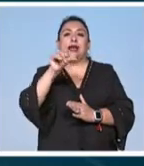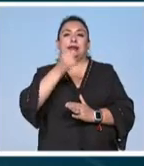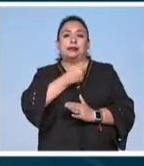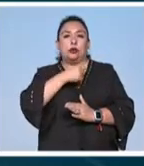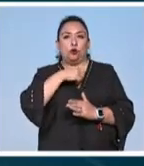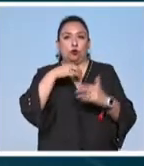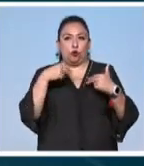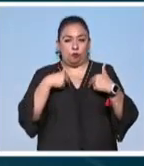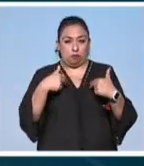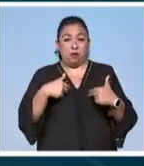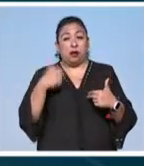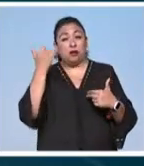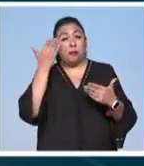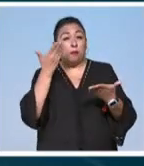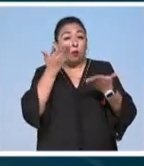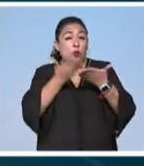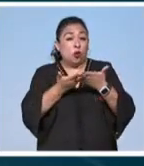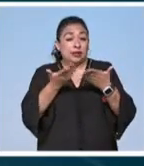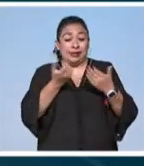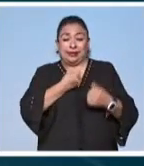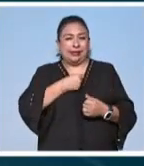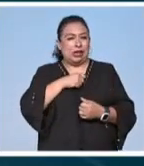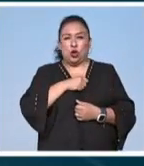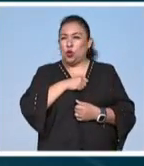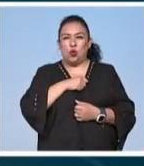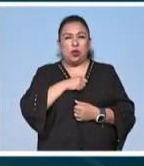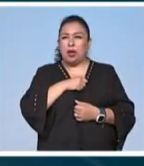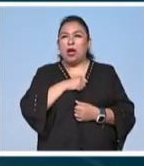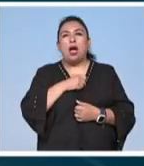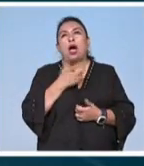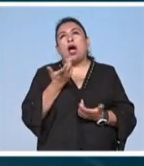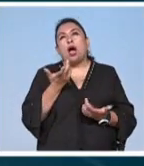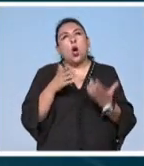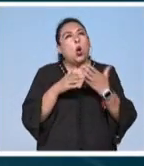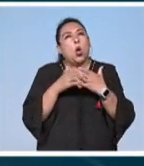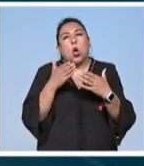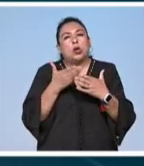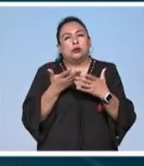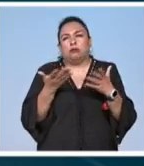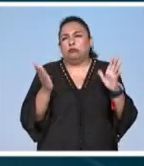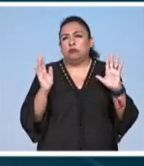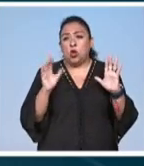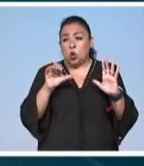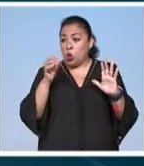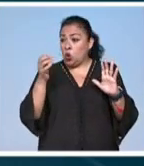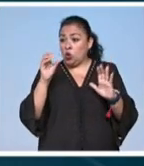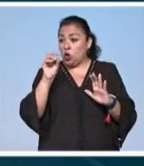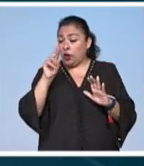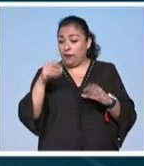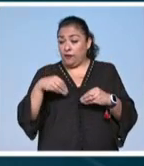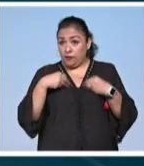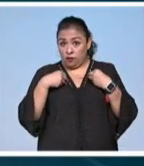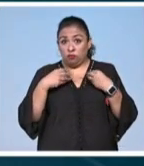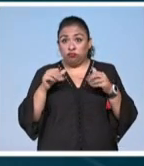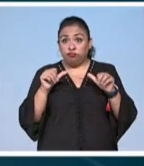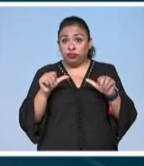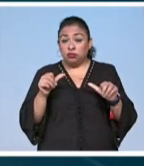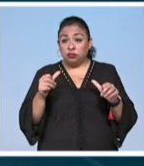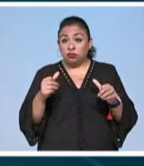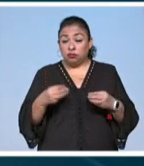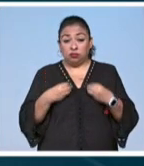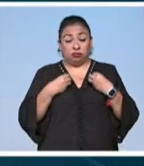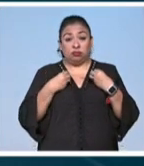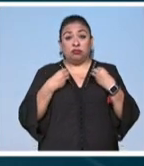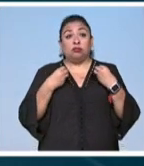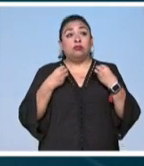salud humana en el que plantea que la salud no debe ser una mercancía y que no hay otro organismo vivo que pueda salvarse si no se